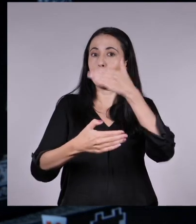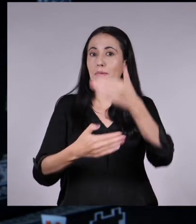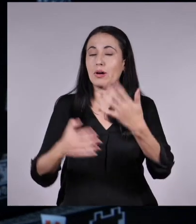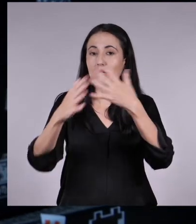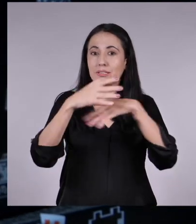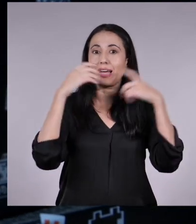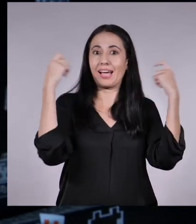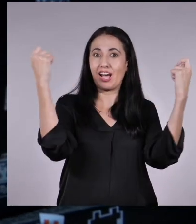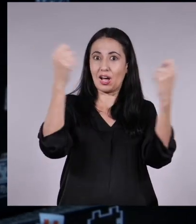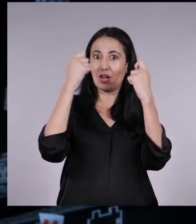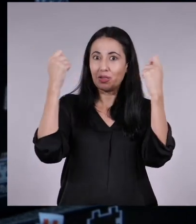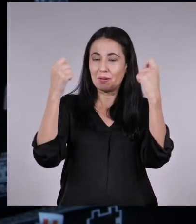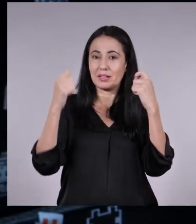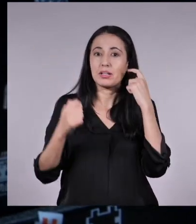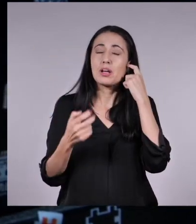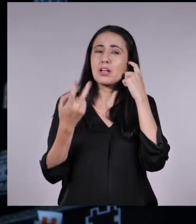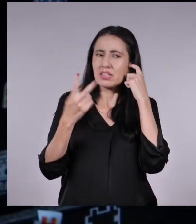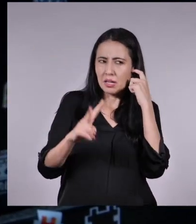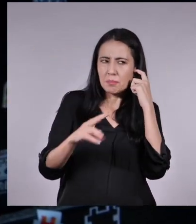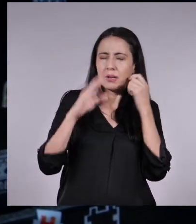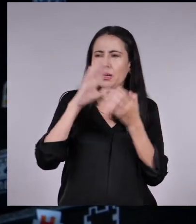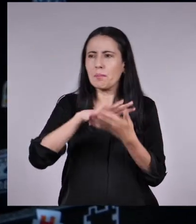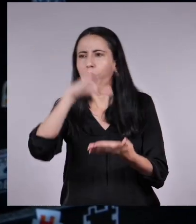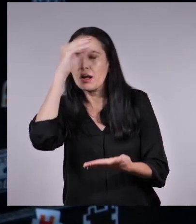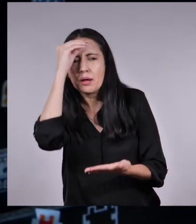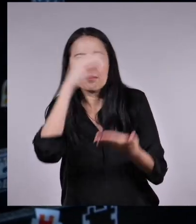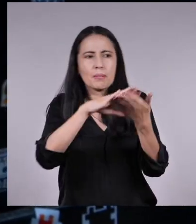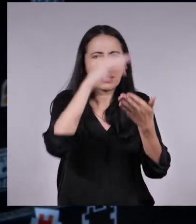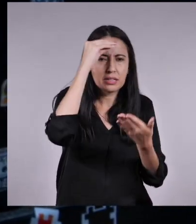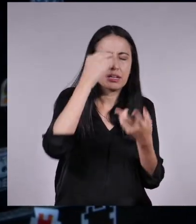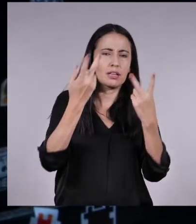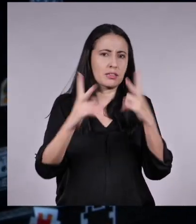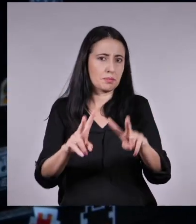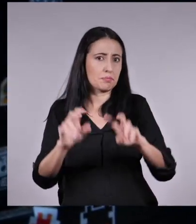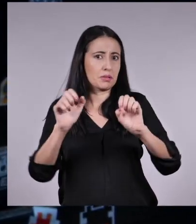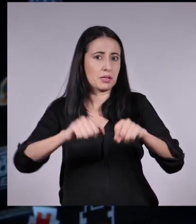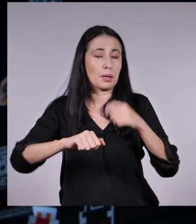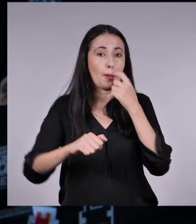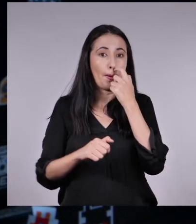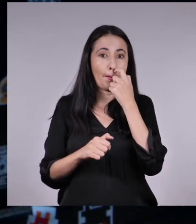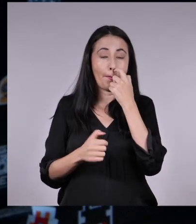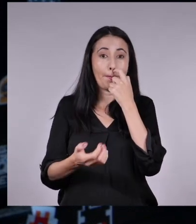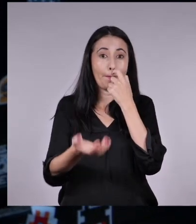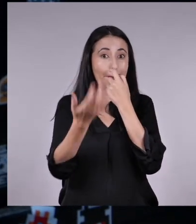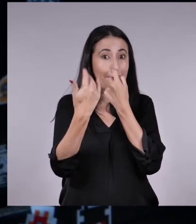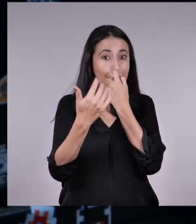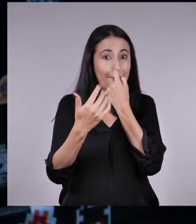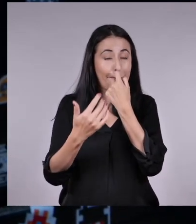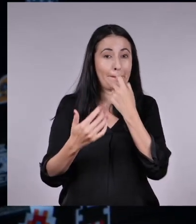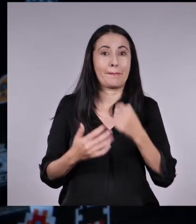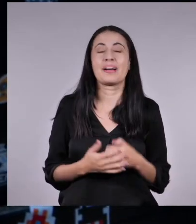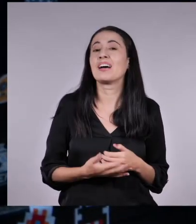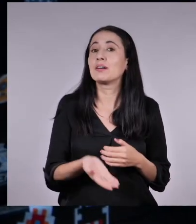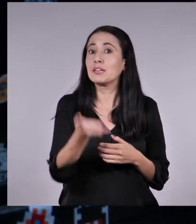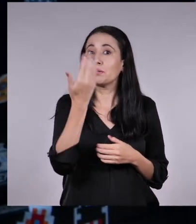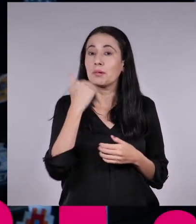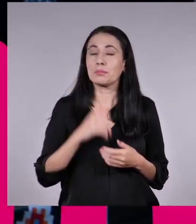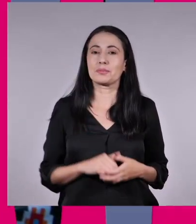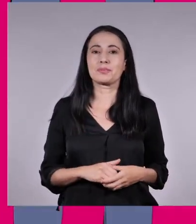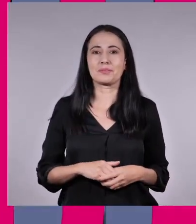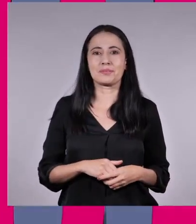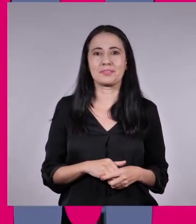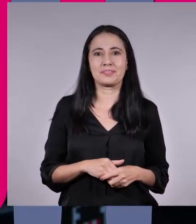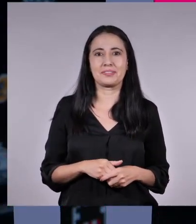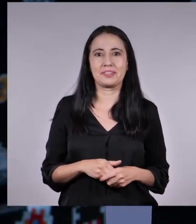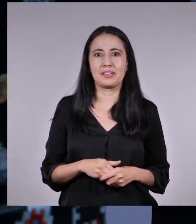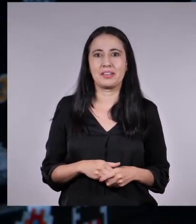es para divertirnos. Pero también para aprender una que otra cosita de vez en cuando. Así que... ¡Vamos a ello!